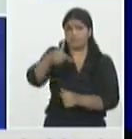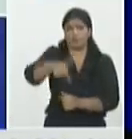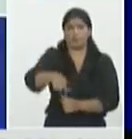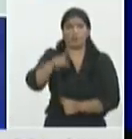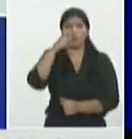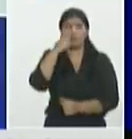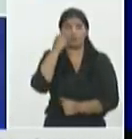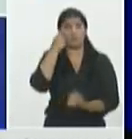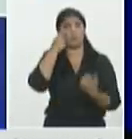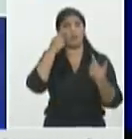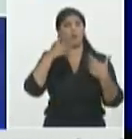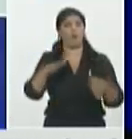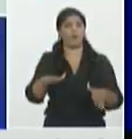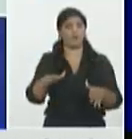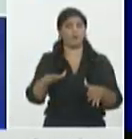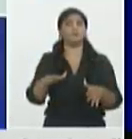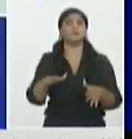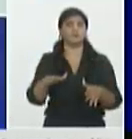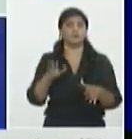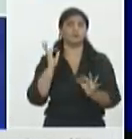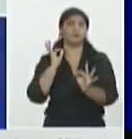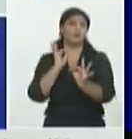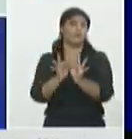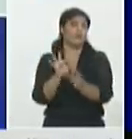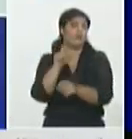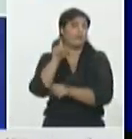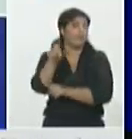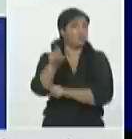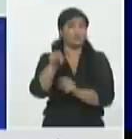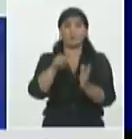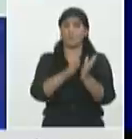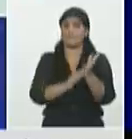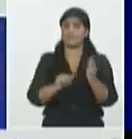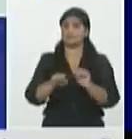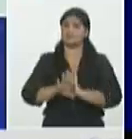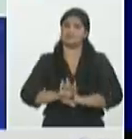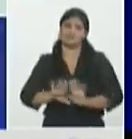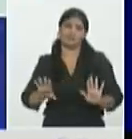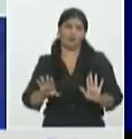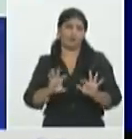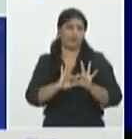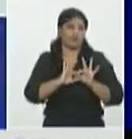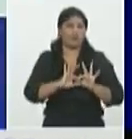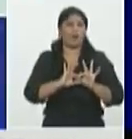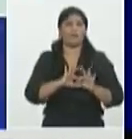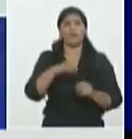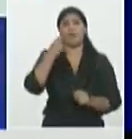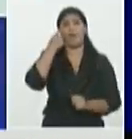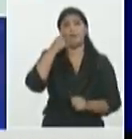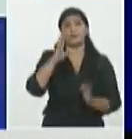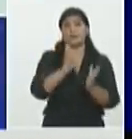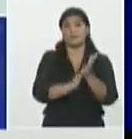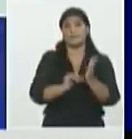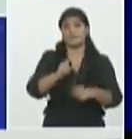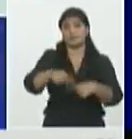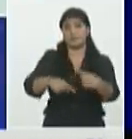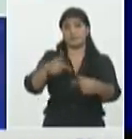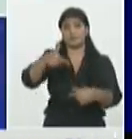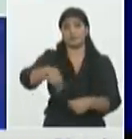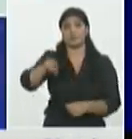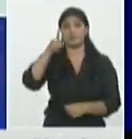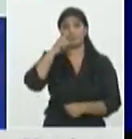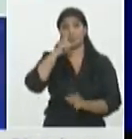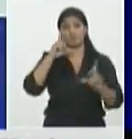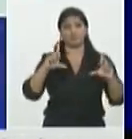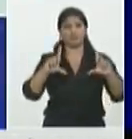sea el último con la mayor incidencia de casos confirmados en nuestro país durante toda la pandemia